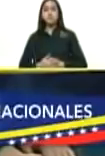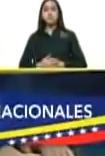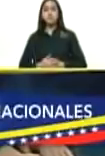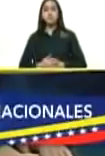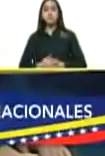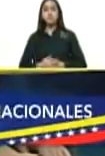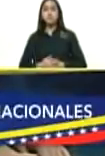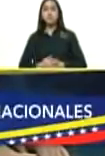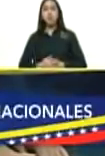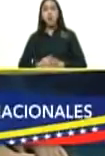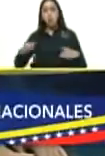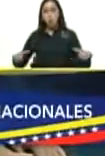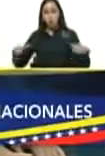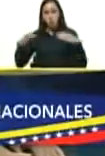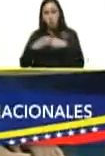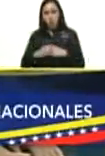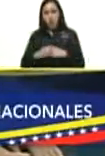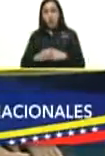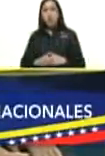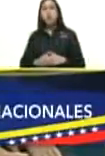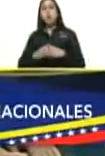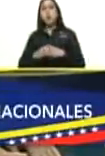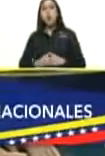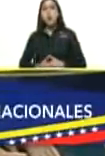la organización Guinness